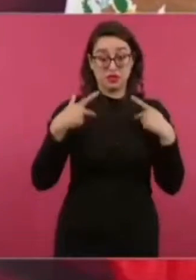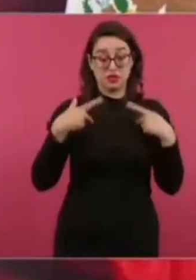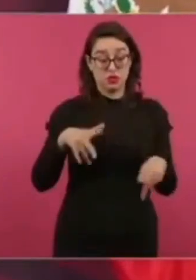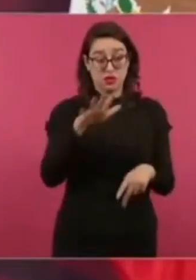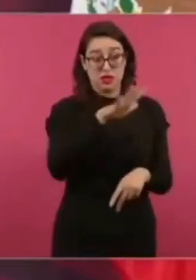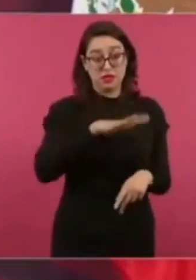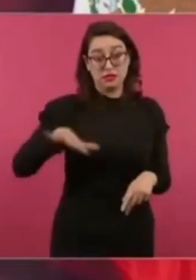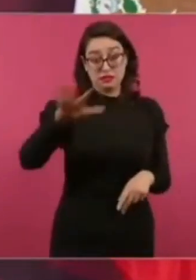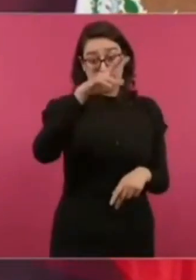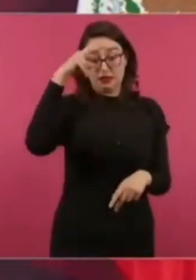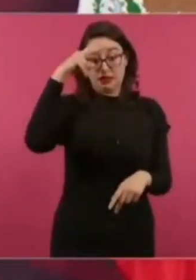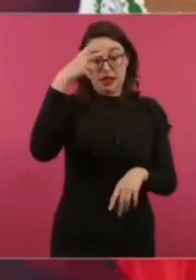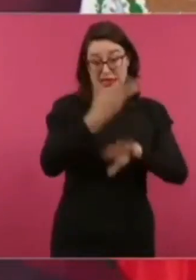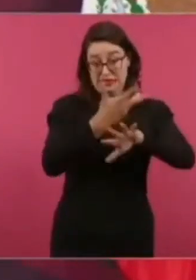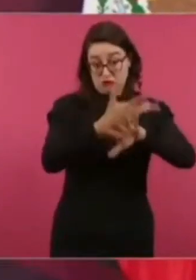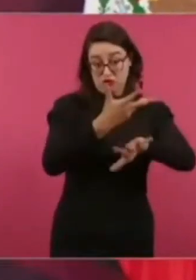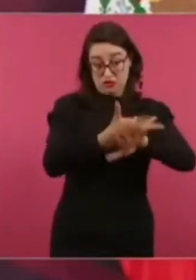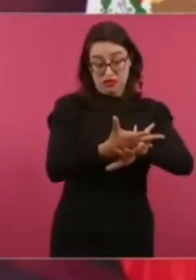-inmigrantes